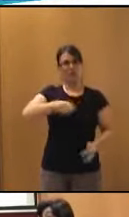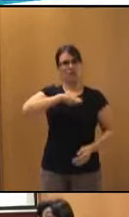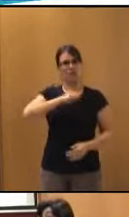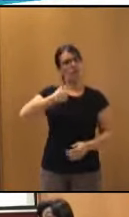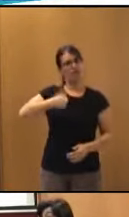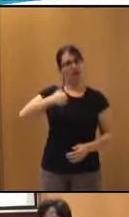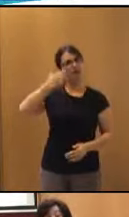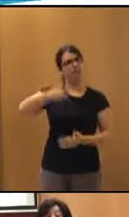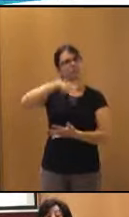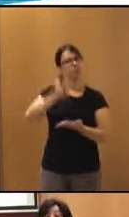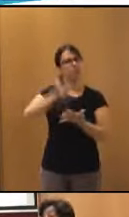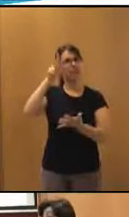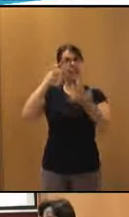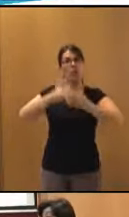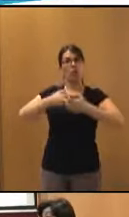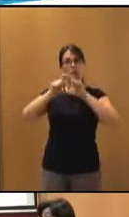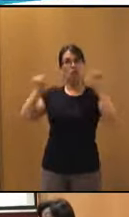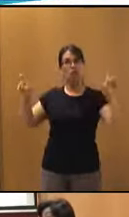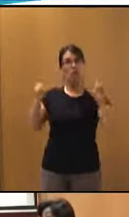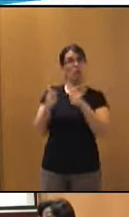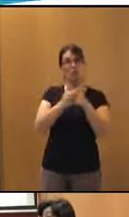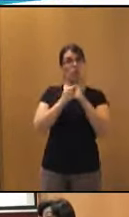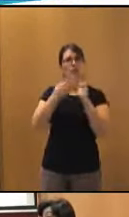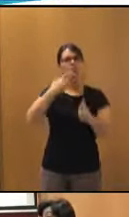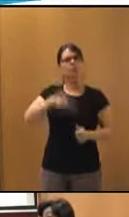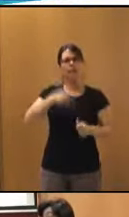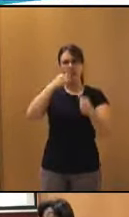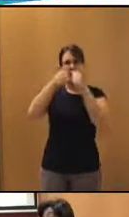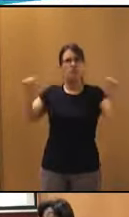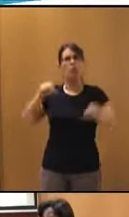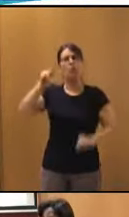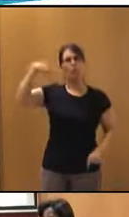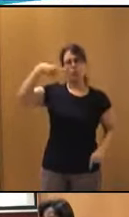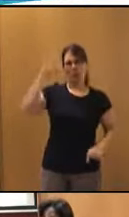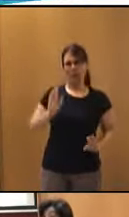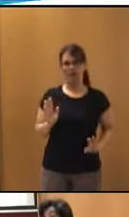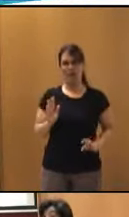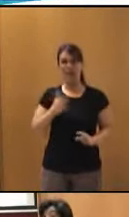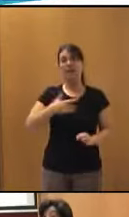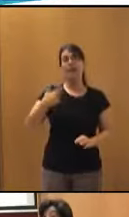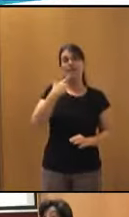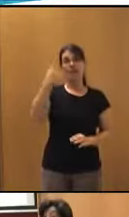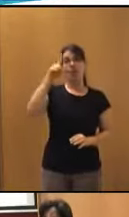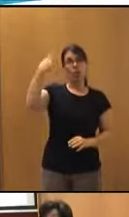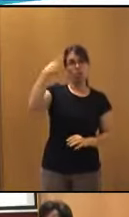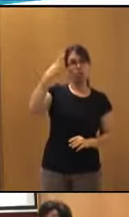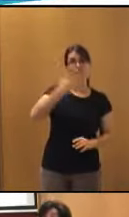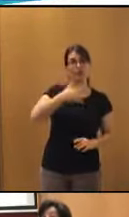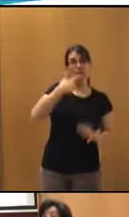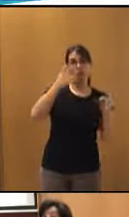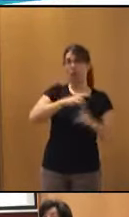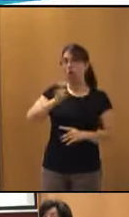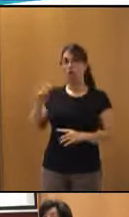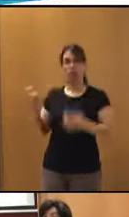industria de los videojuegos como industria cultural. Poniéndolo en este sentido al mismo nivel que otras